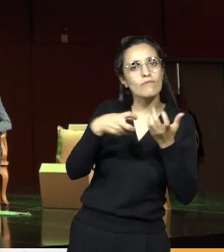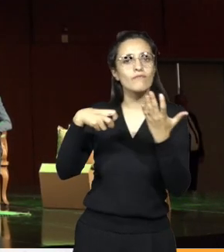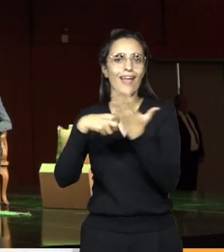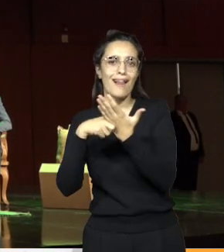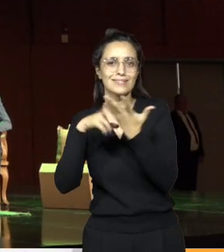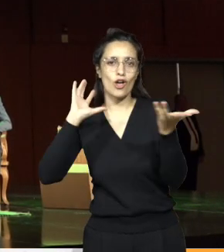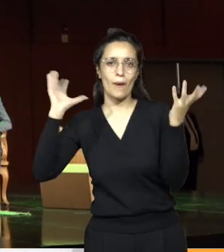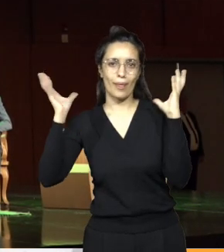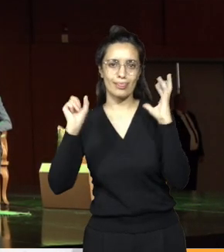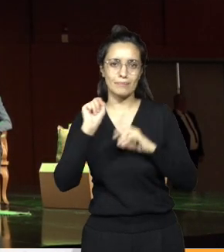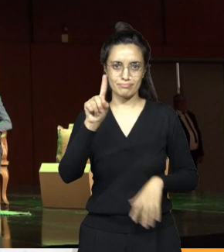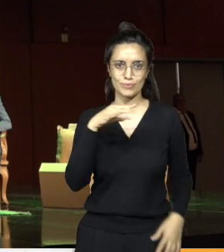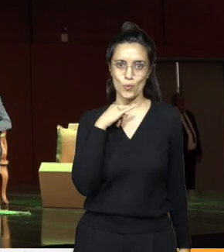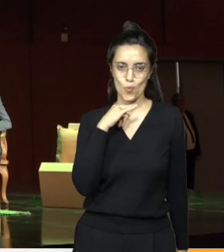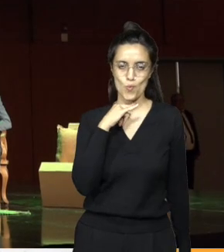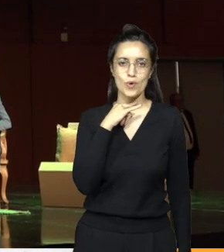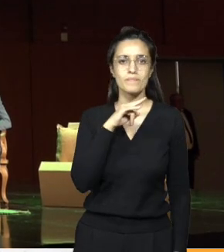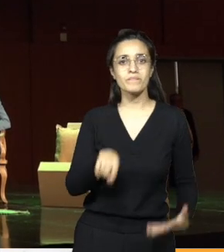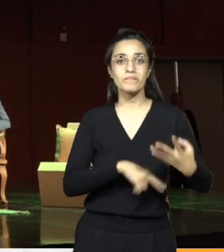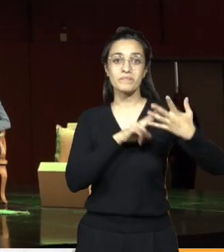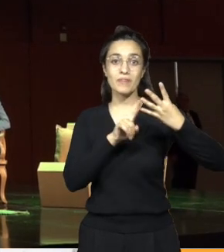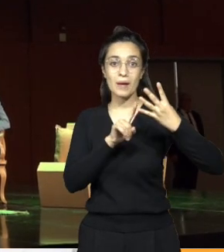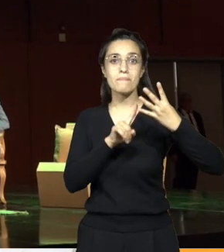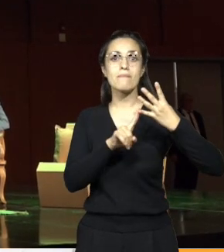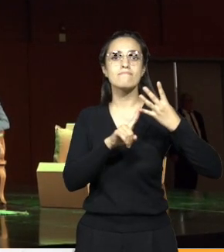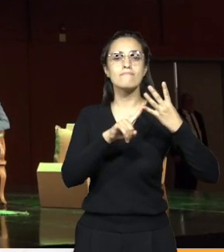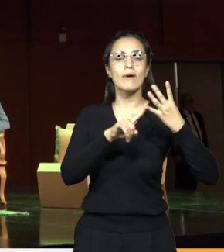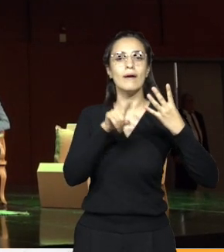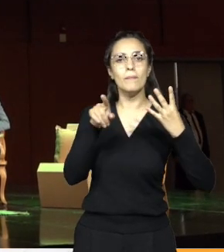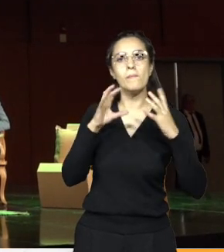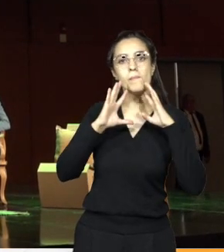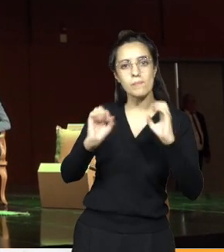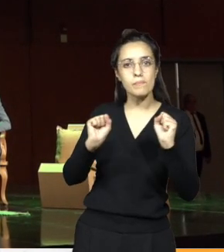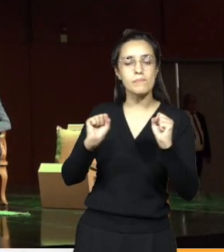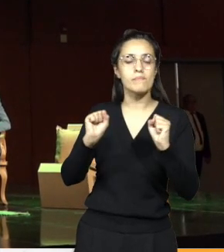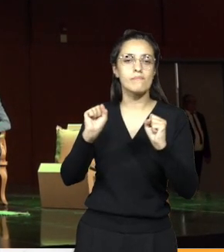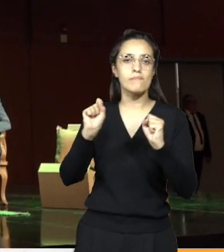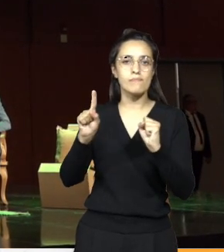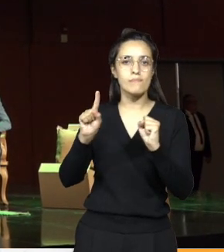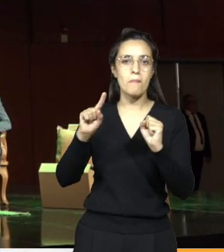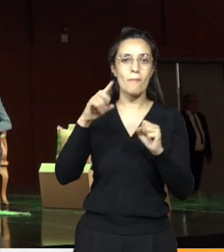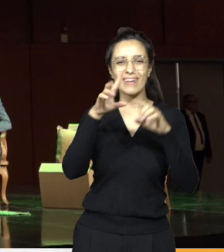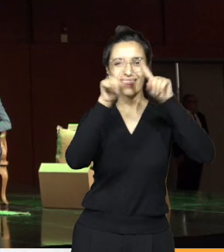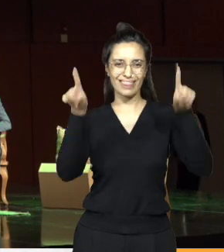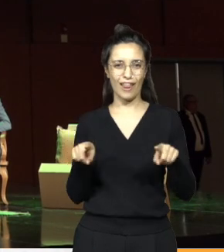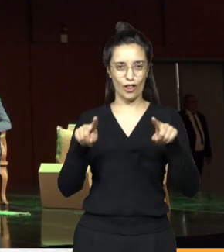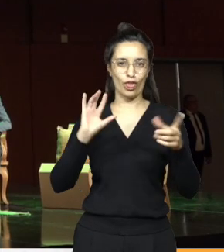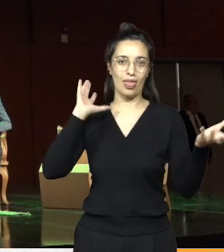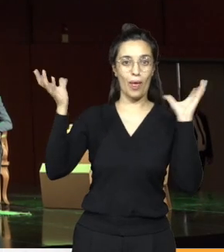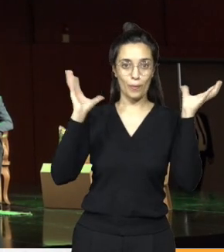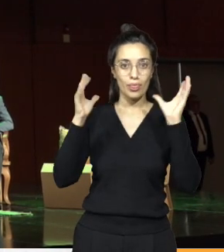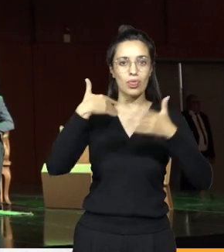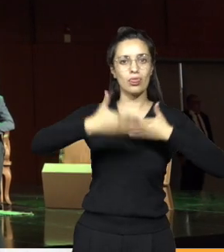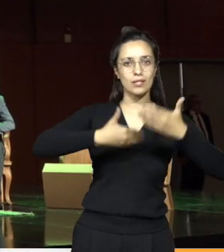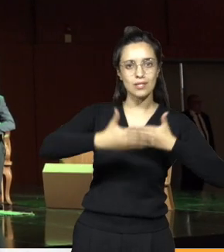Marcelo Andrés Churín, Coordinador General de Fiscalización Ambiental del Ministerio de Ambiente y Desarrollo Territorial Sostenible, Brigada